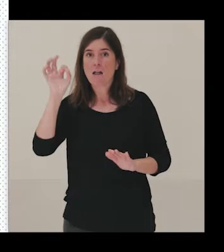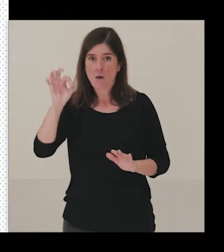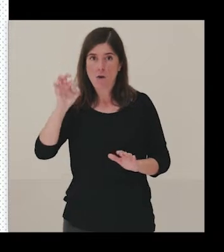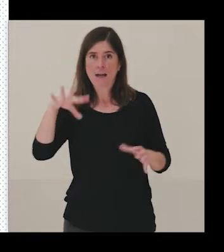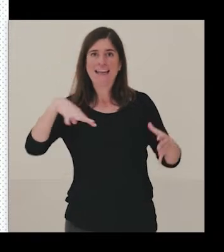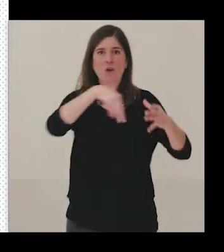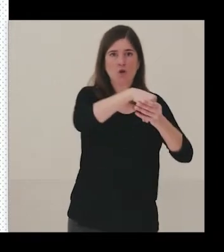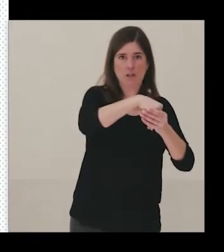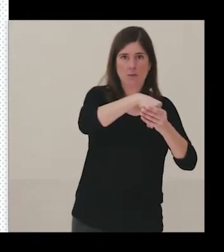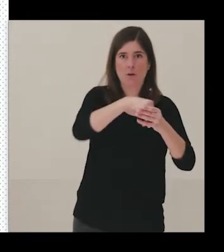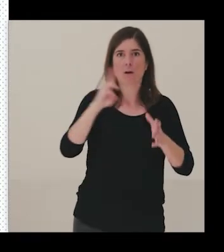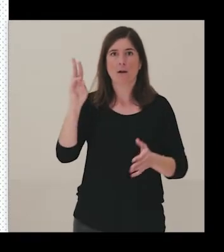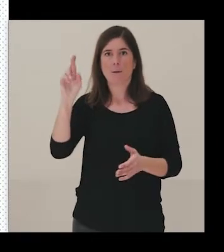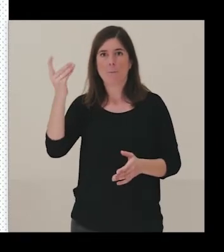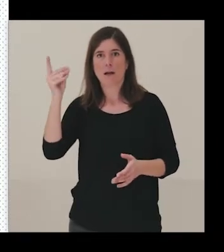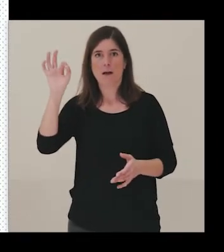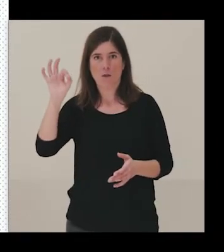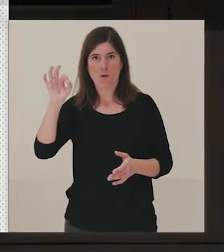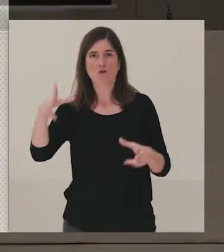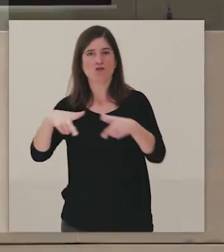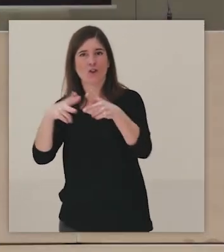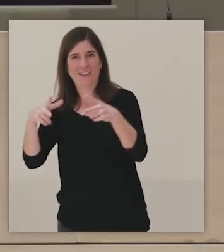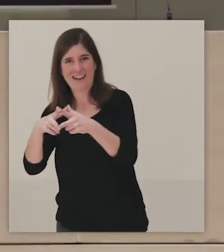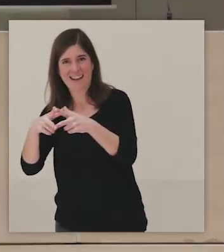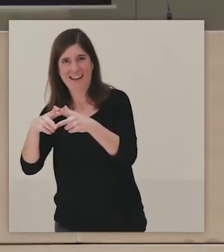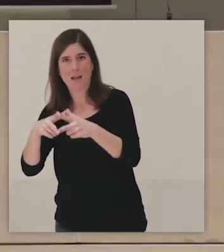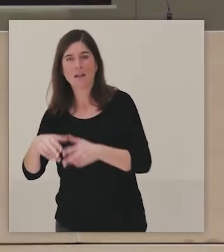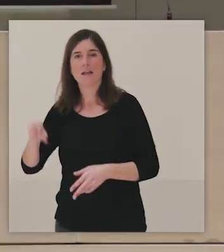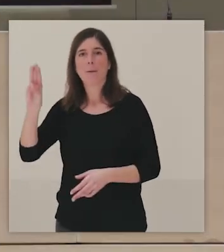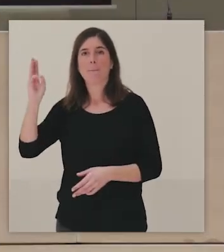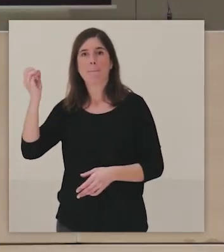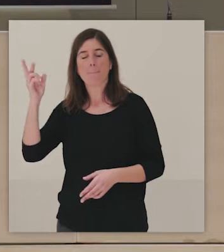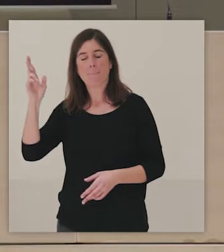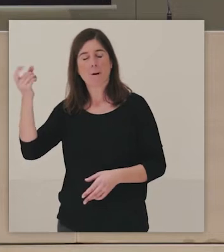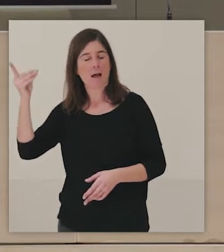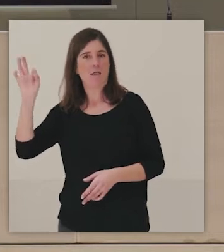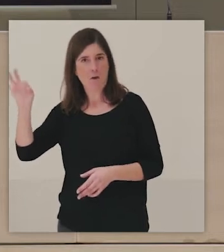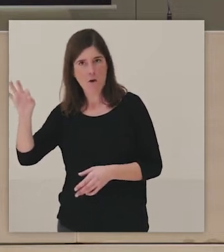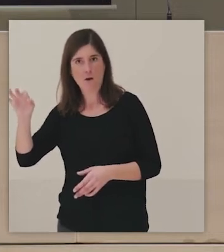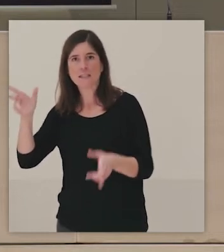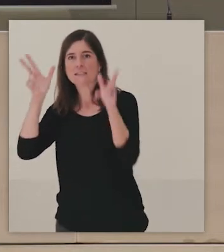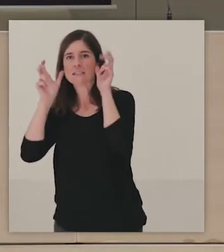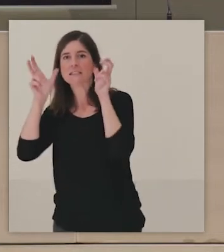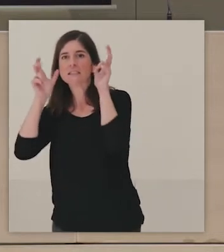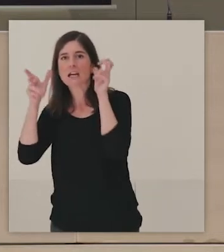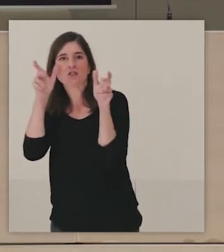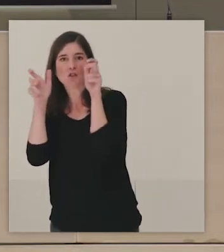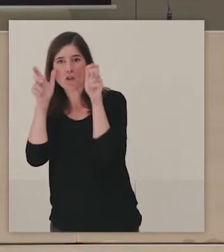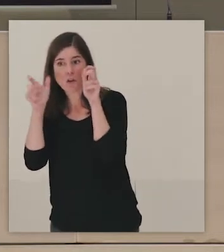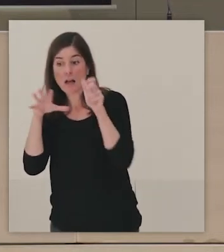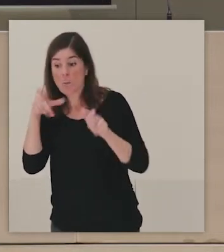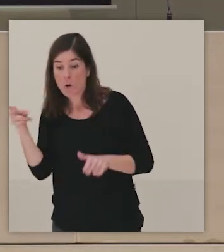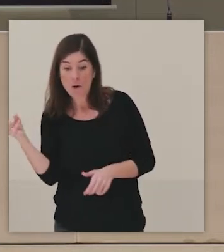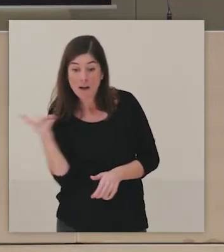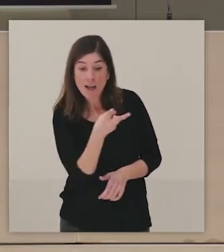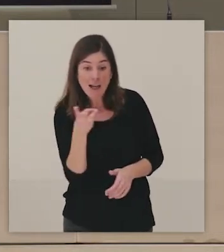Prado Social y Prado Sensorial. Esta es una denominación que acabamos de incorporar porque responde también a proyectos